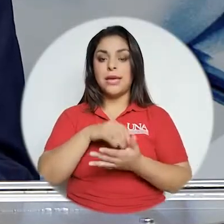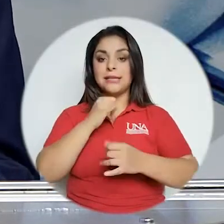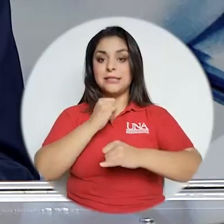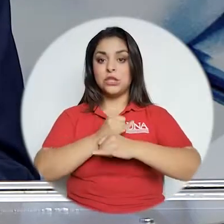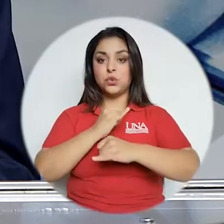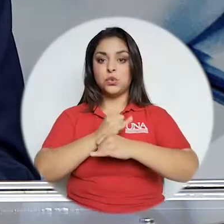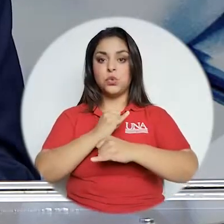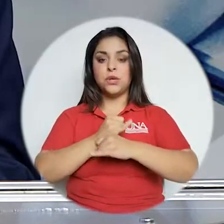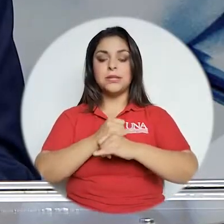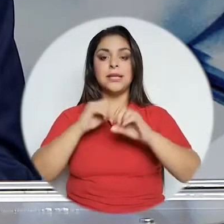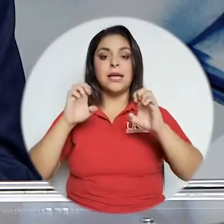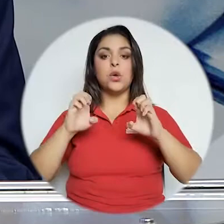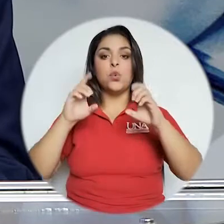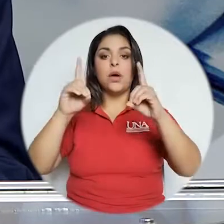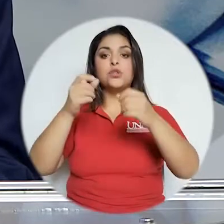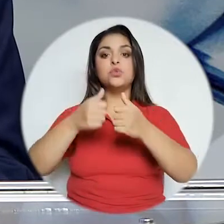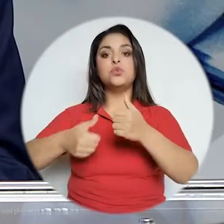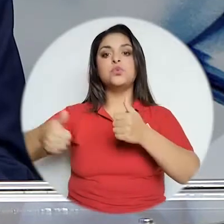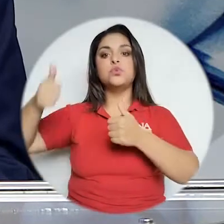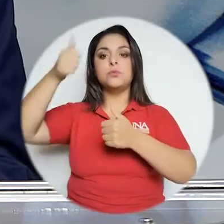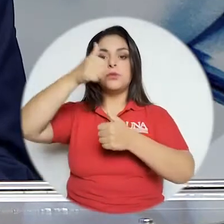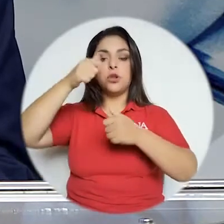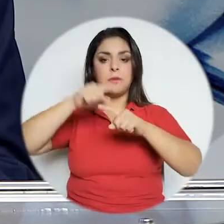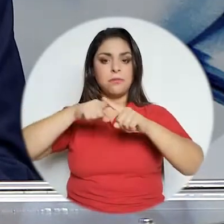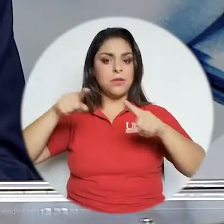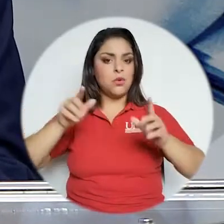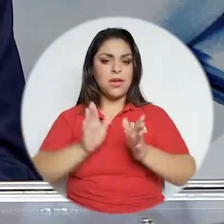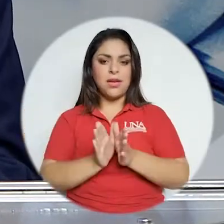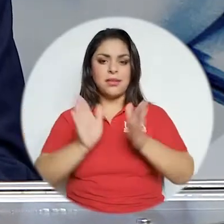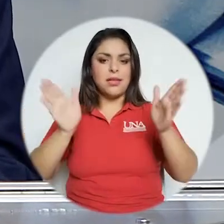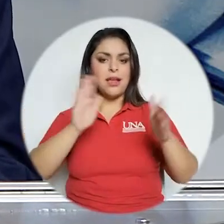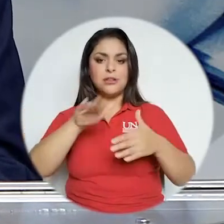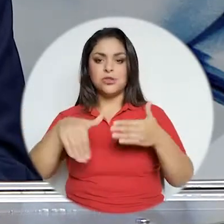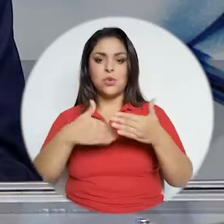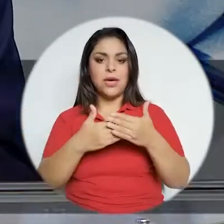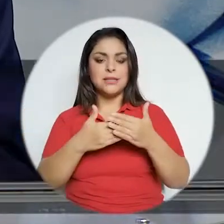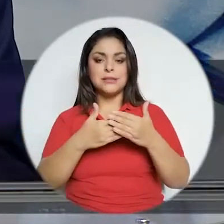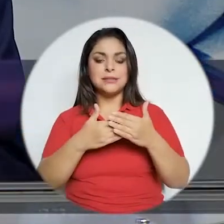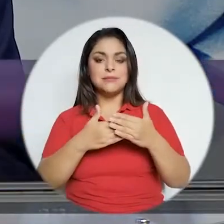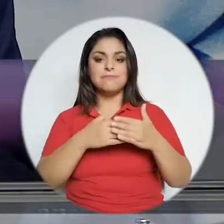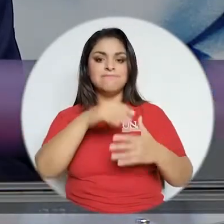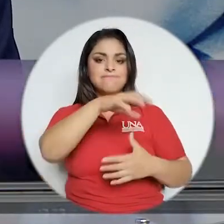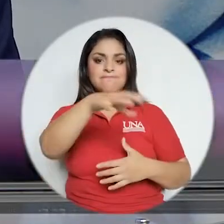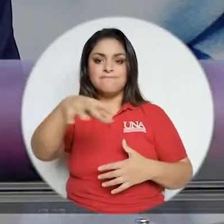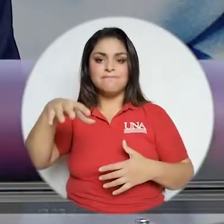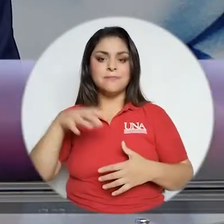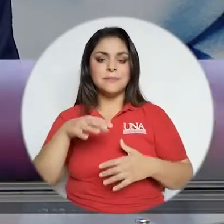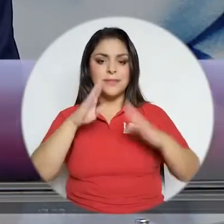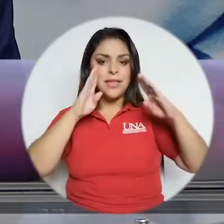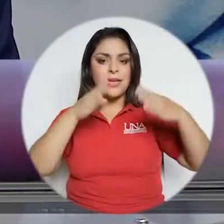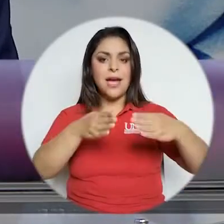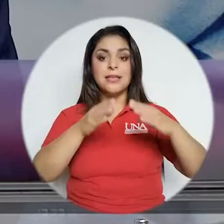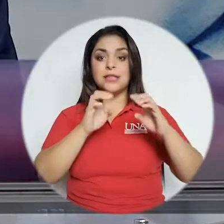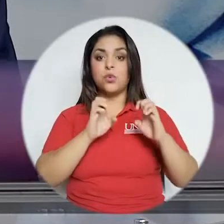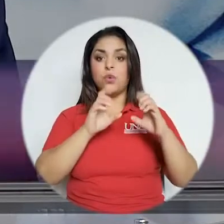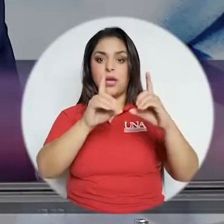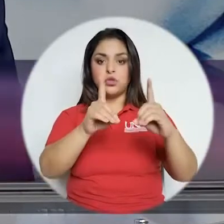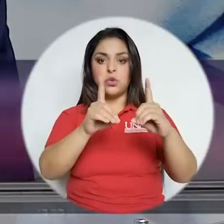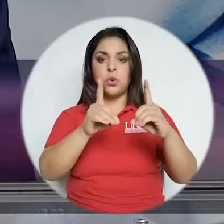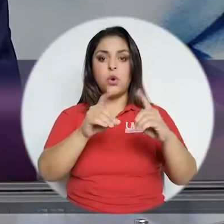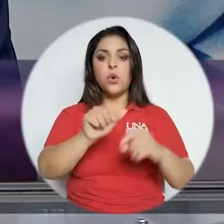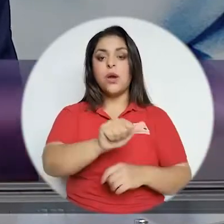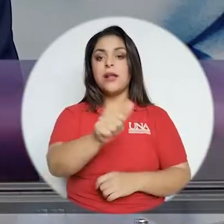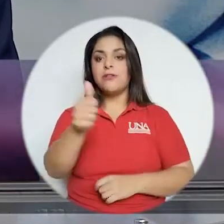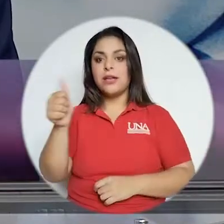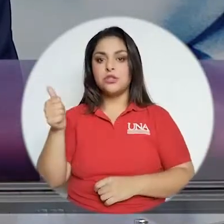las instituciones de educación superior, pero en general todas las instituciones dedicadas a la educación, como el resto del